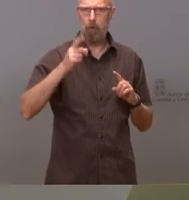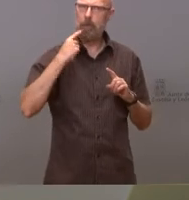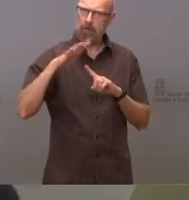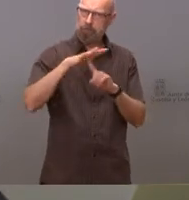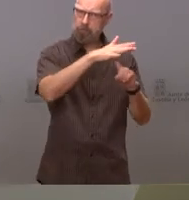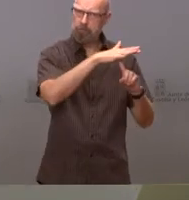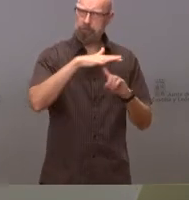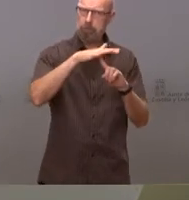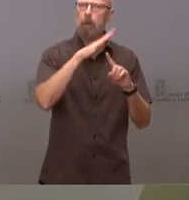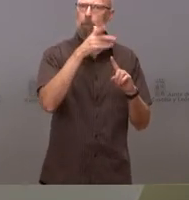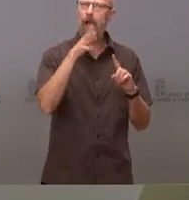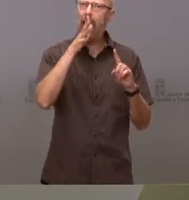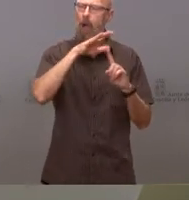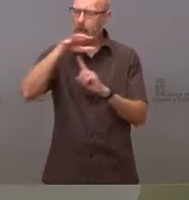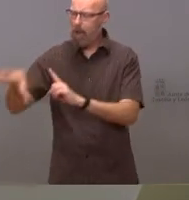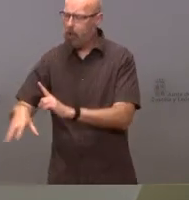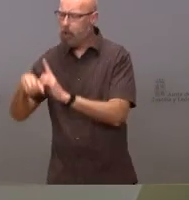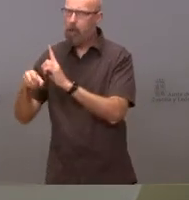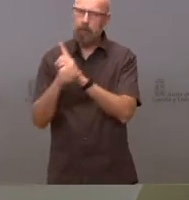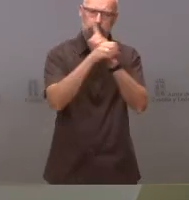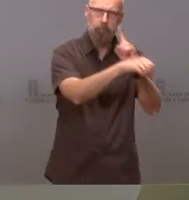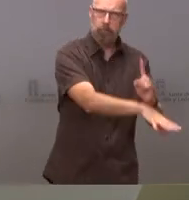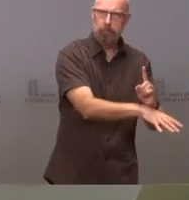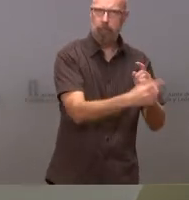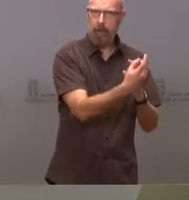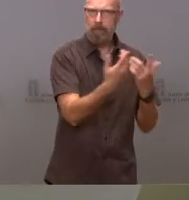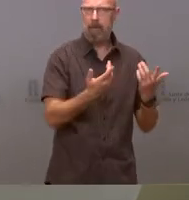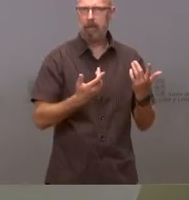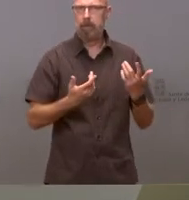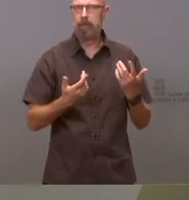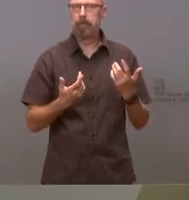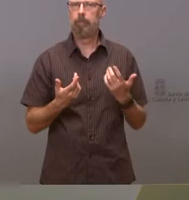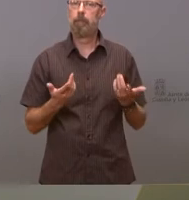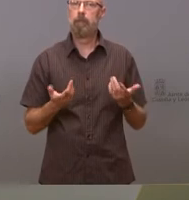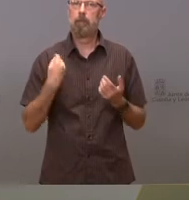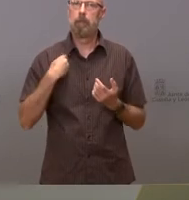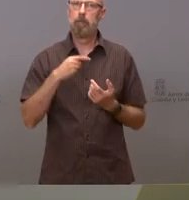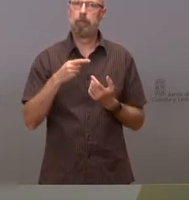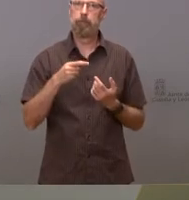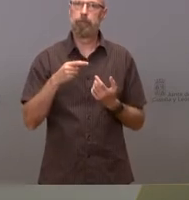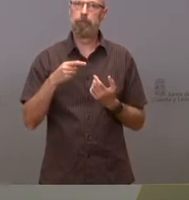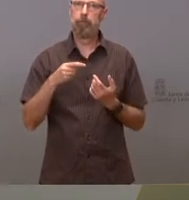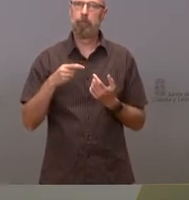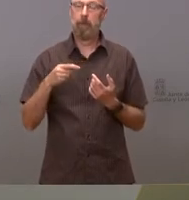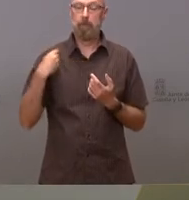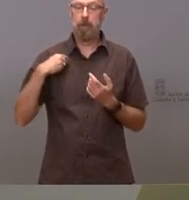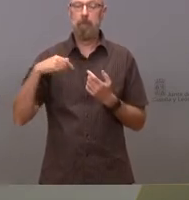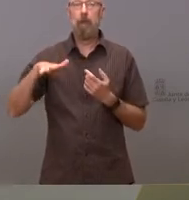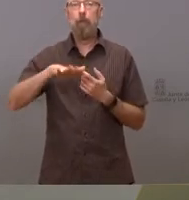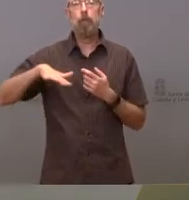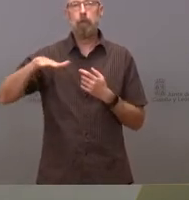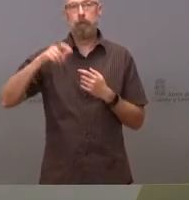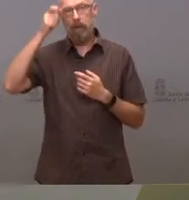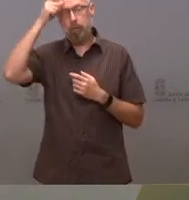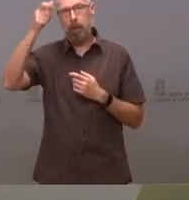porque eso está perfectamente protocolizado desde el punto de vista técnico sale de la base aérea de barco de Ávila y va a hacer la